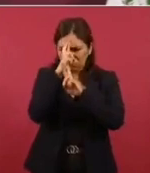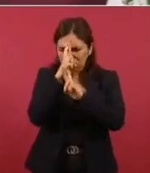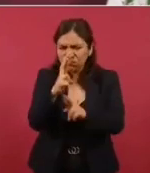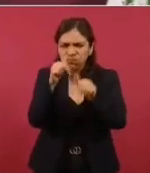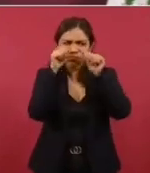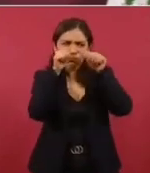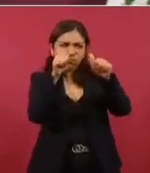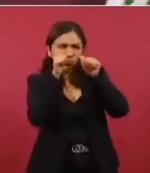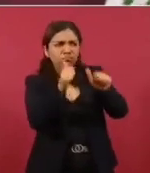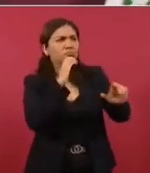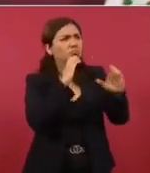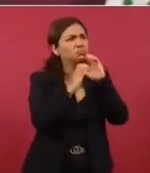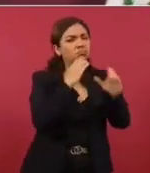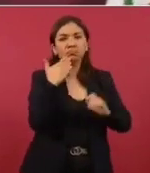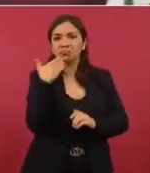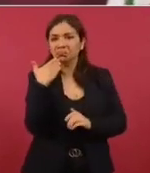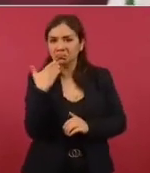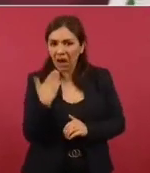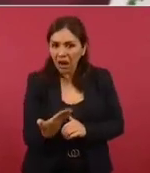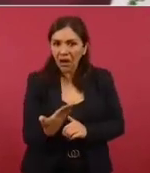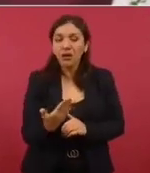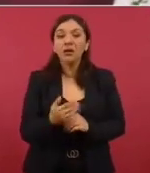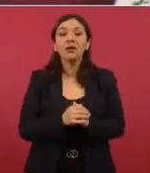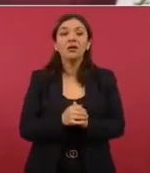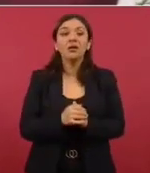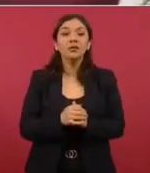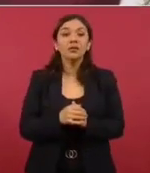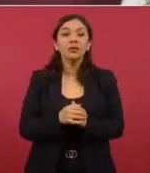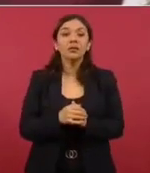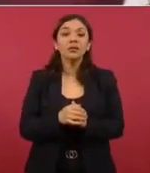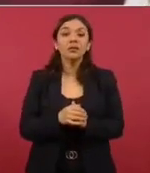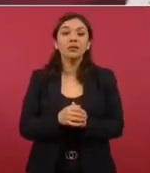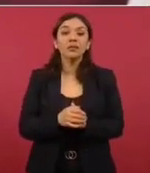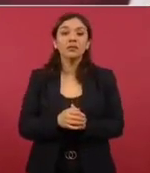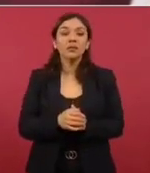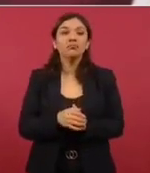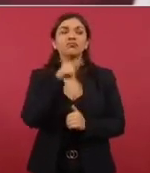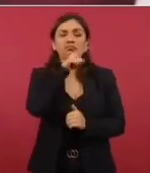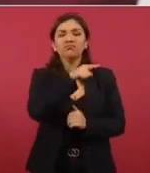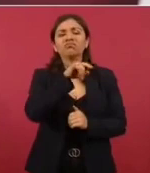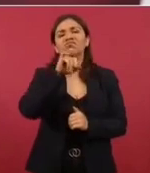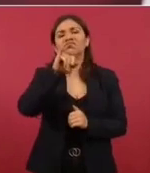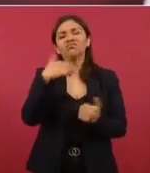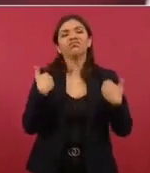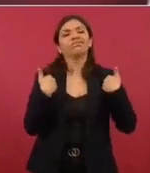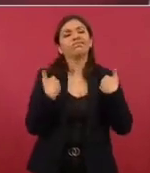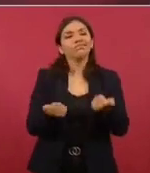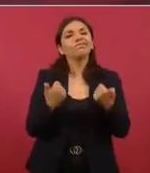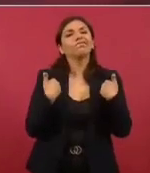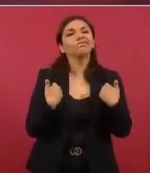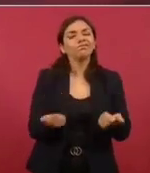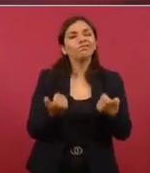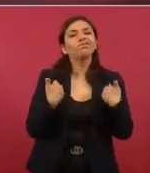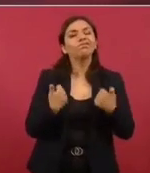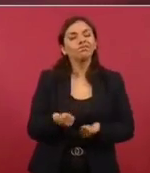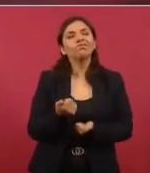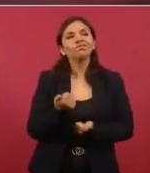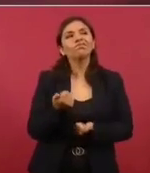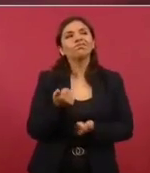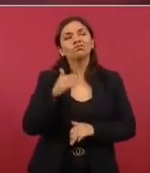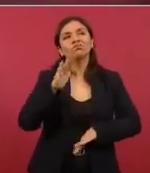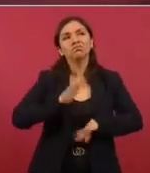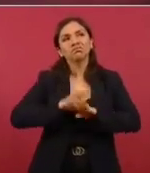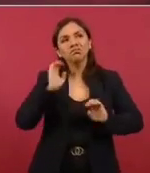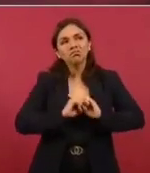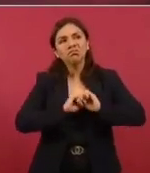y entendió de